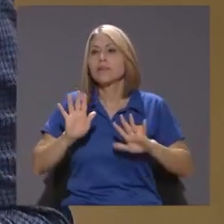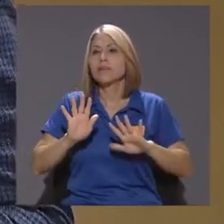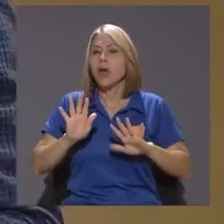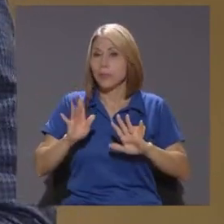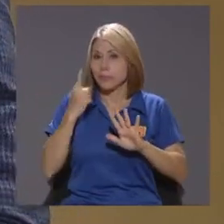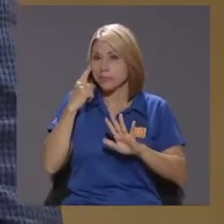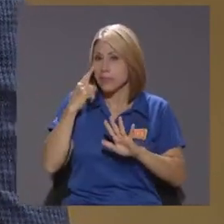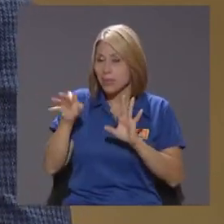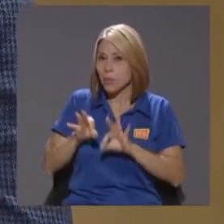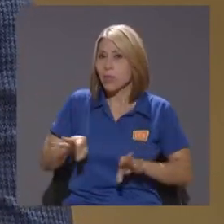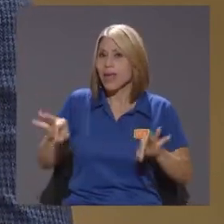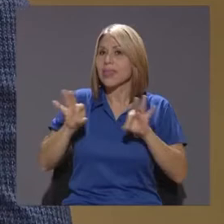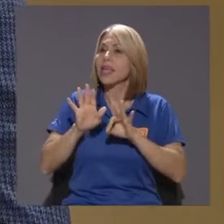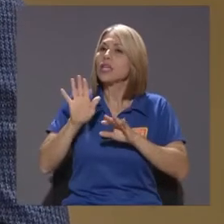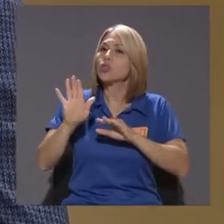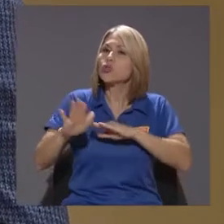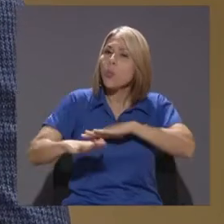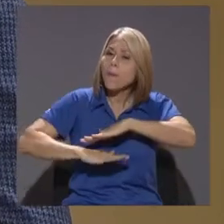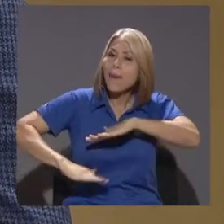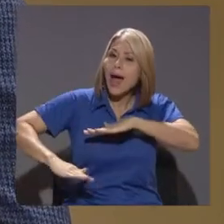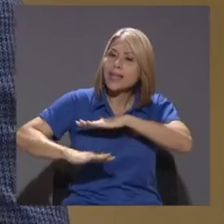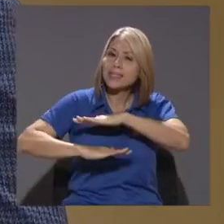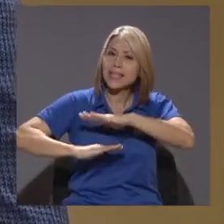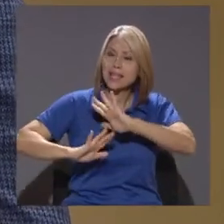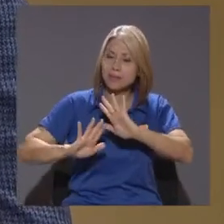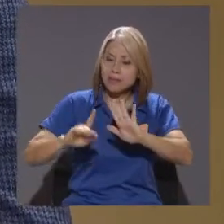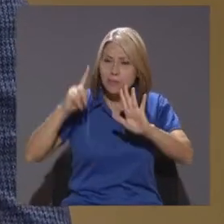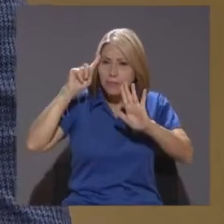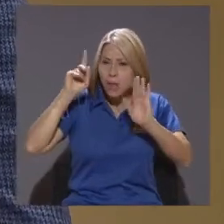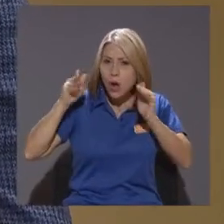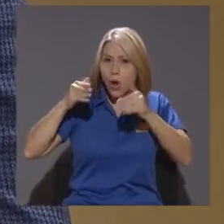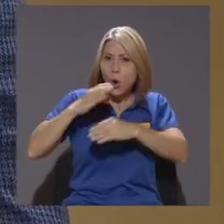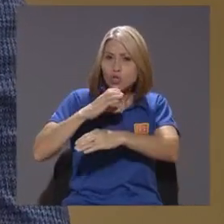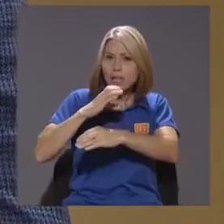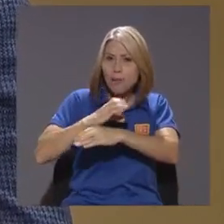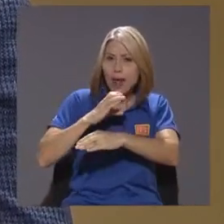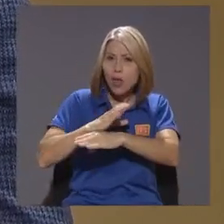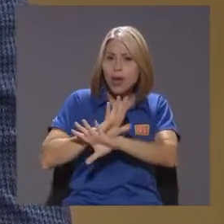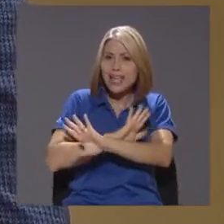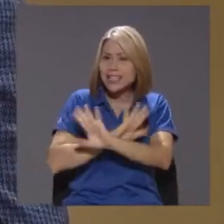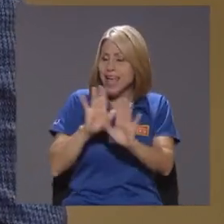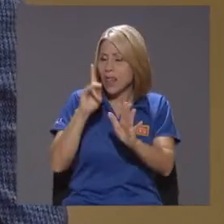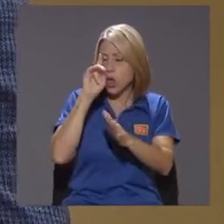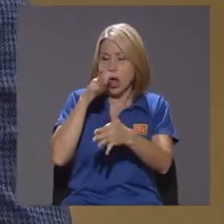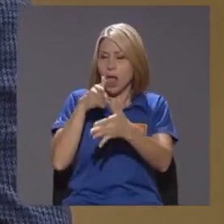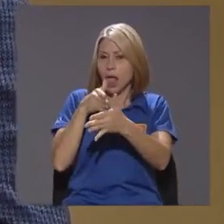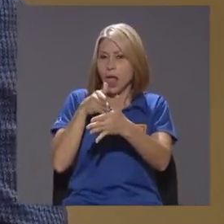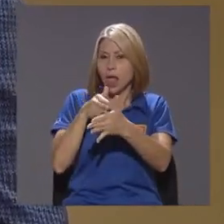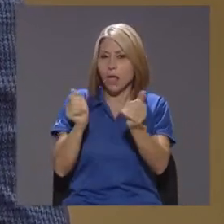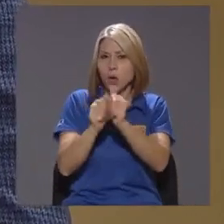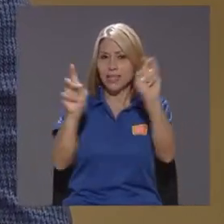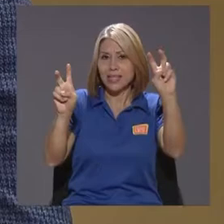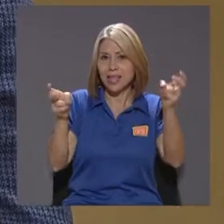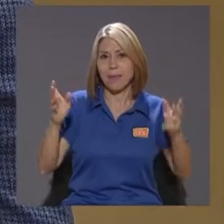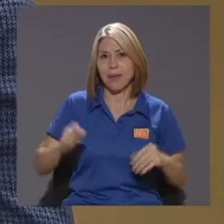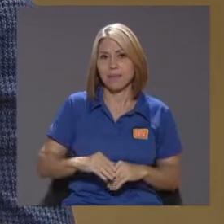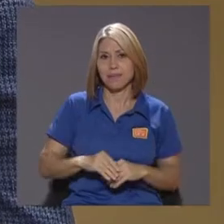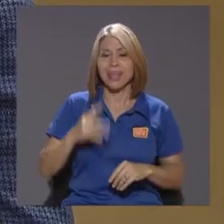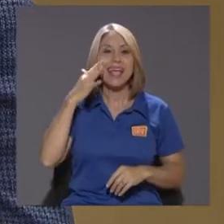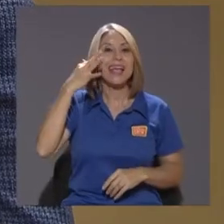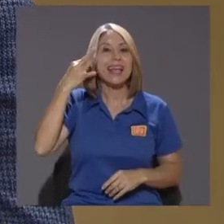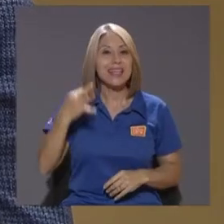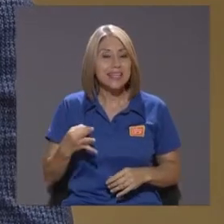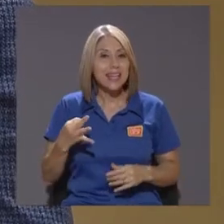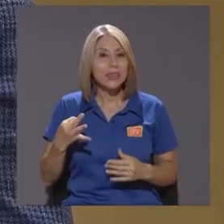Es importante De llamarlo Conservadora Deje Por así decirlo Molestarlo Con ese tema Creyendo Que la